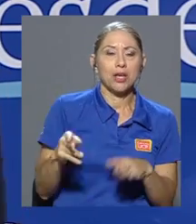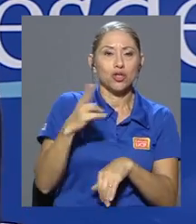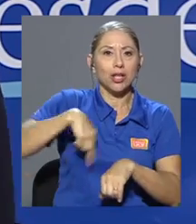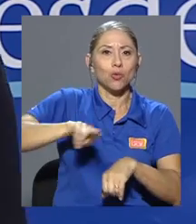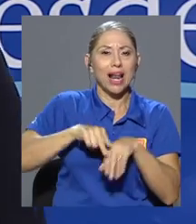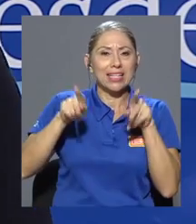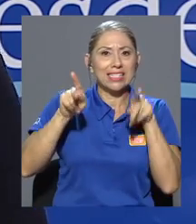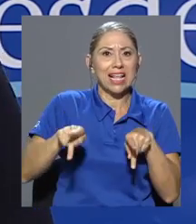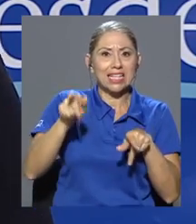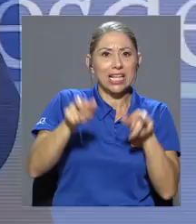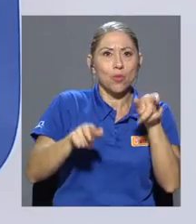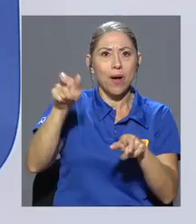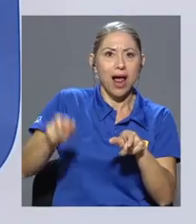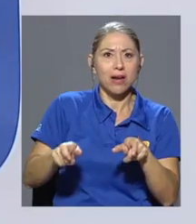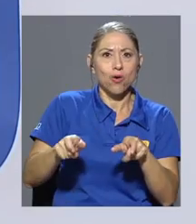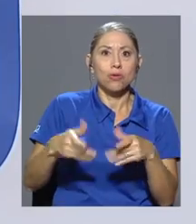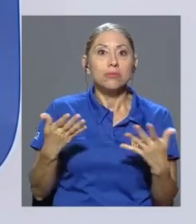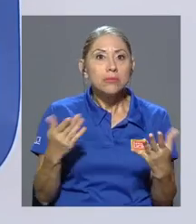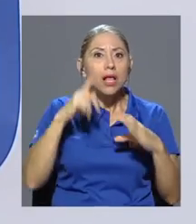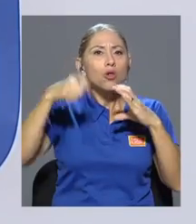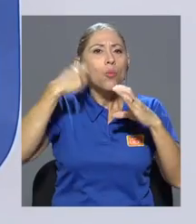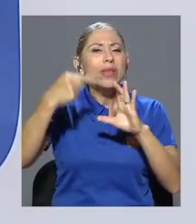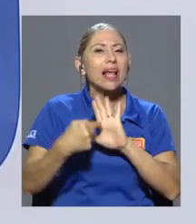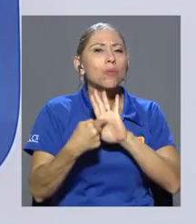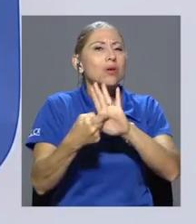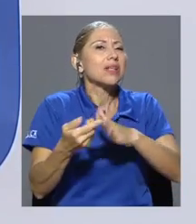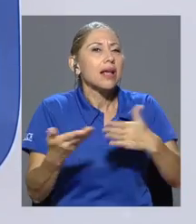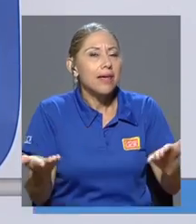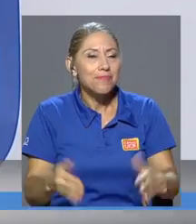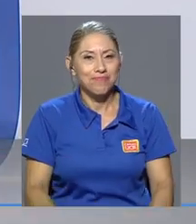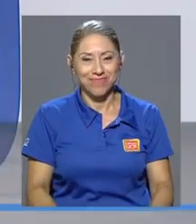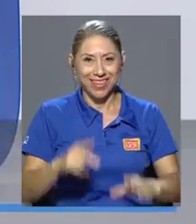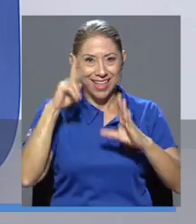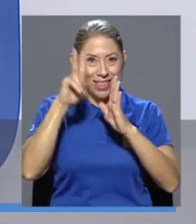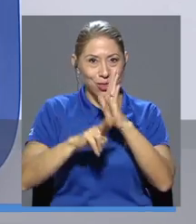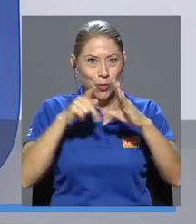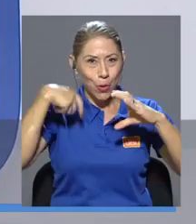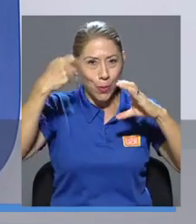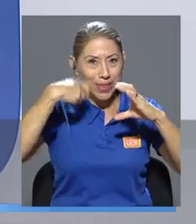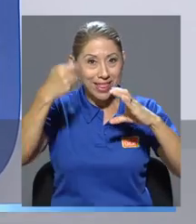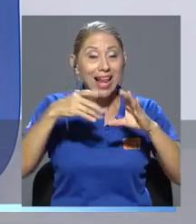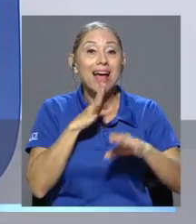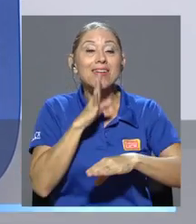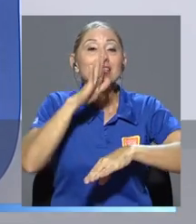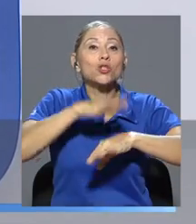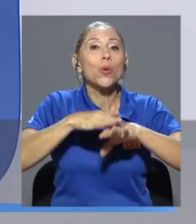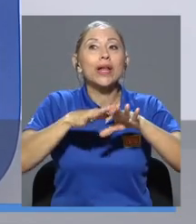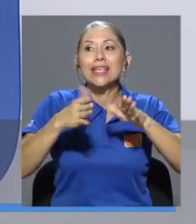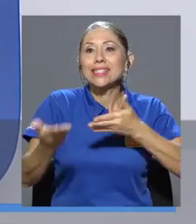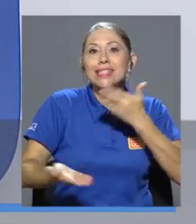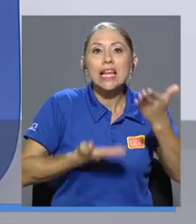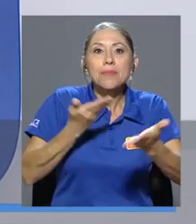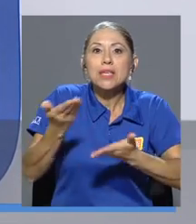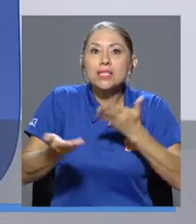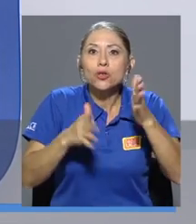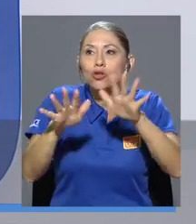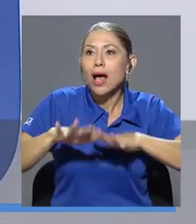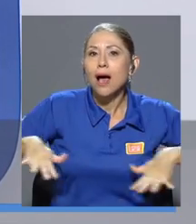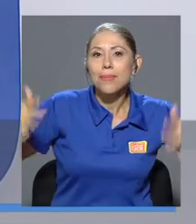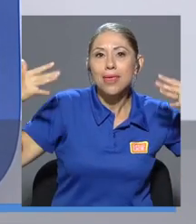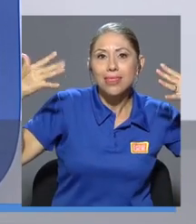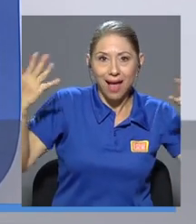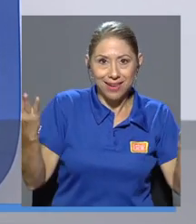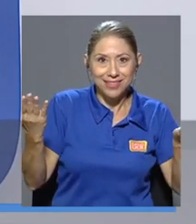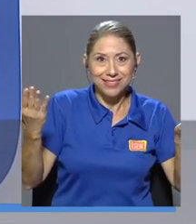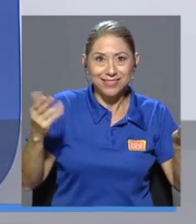¿Qué muestra el documental? El documental destaca los servicios ambientales que brindan los murciélagos al ser humano, digamos